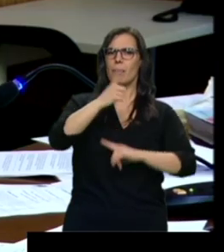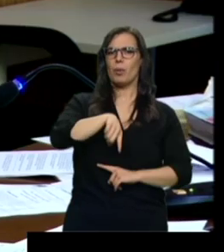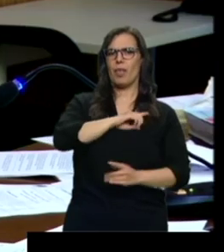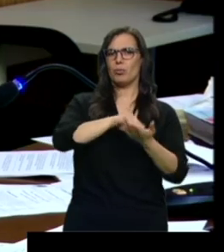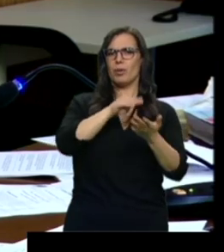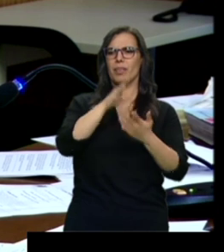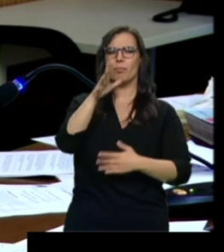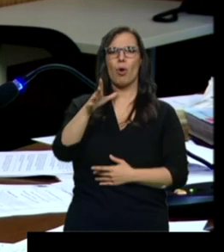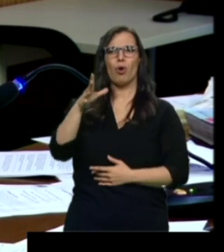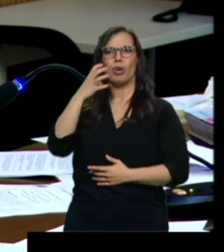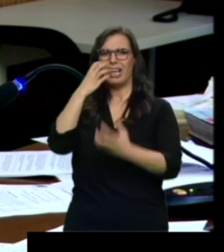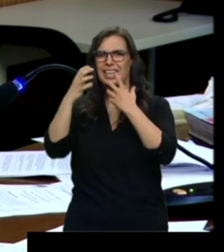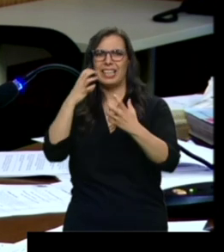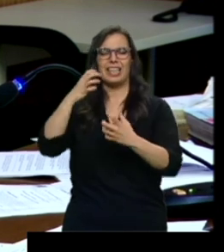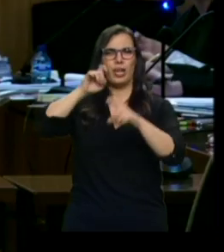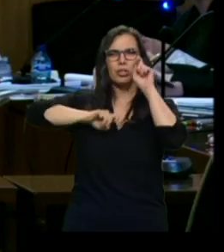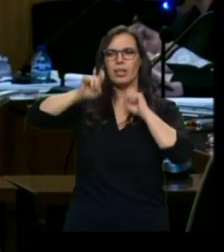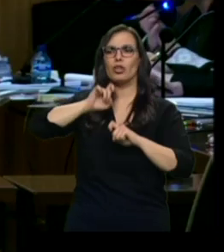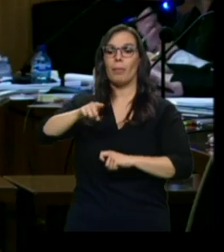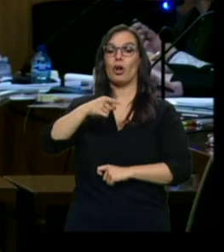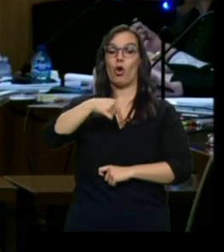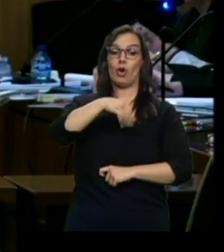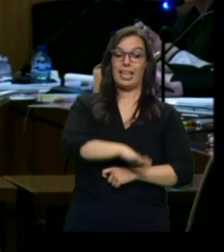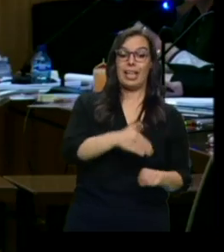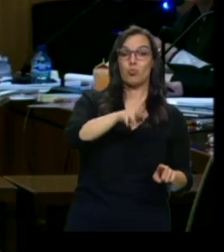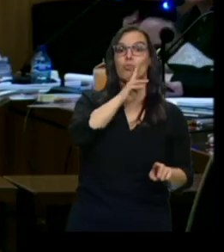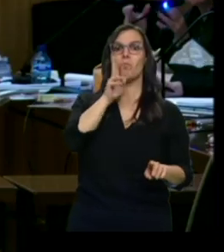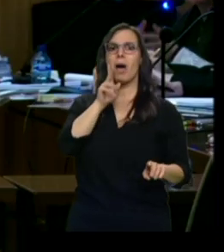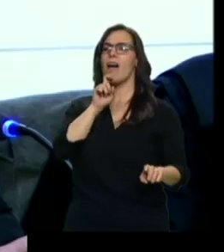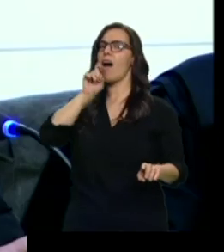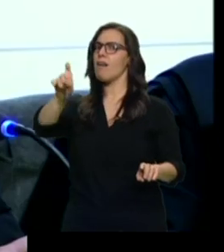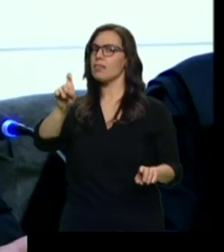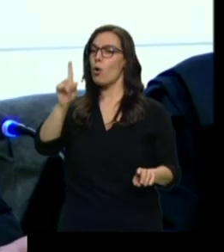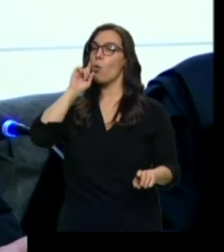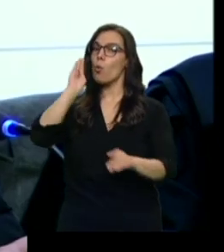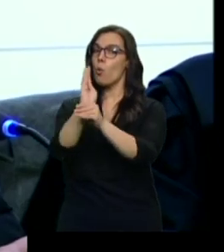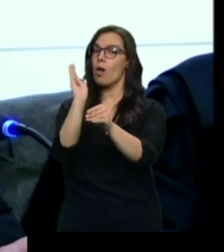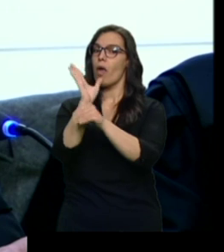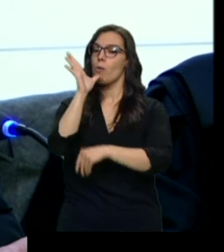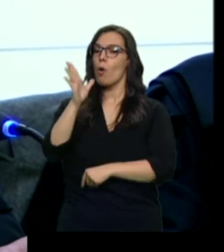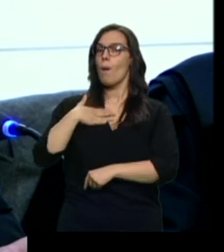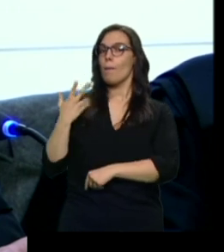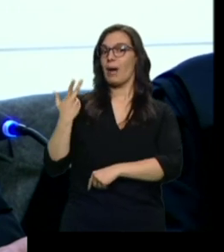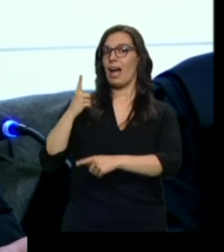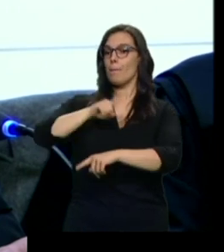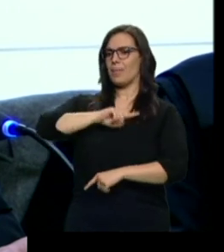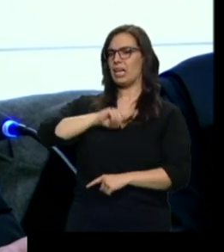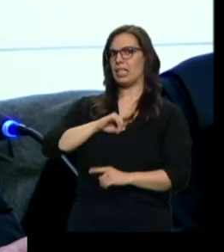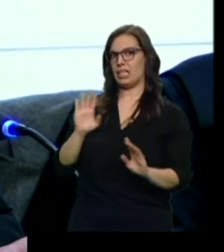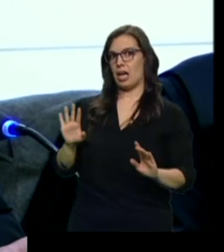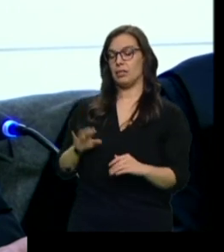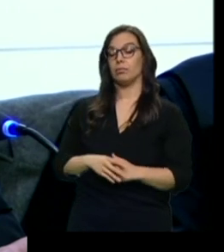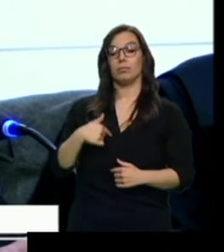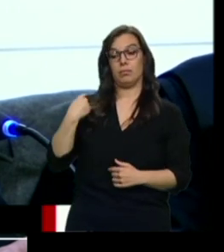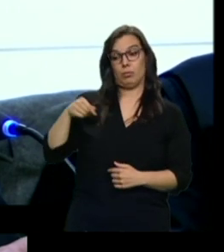Sara les amenazó diciéndoles que era militar. Este testigo ha añadido que informó a la acusada del estado en el que se encontraba su hija. De que su hija había